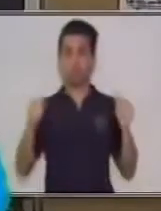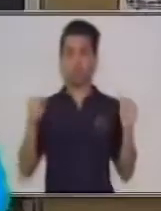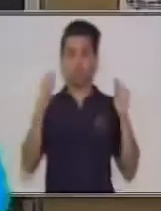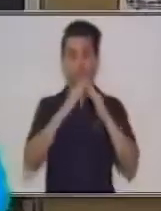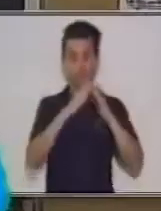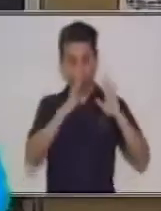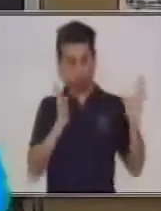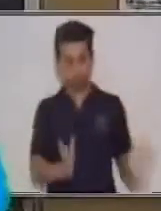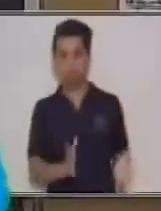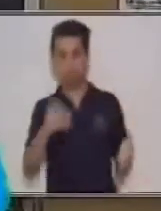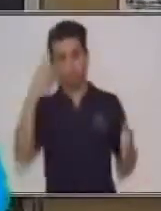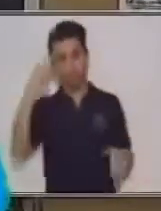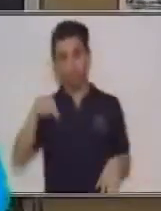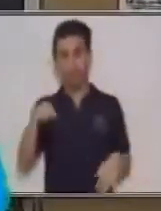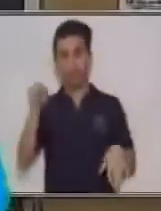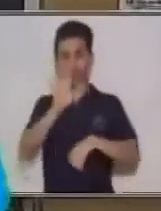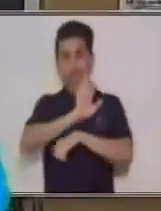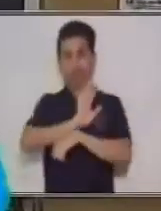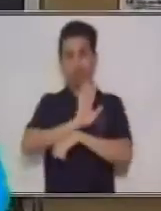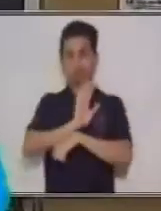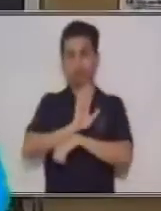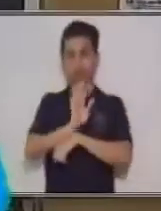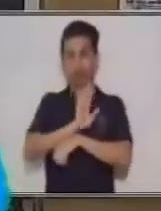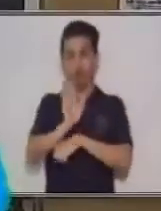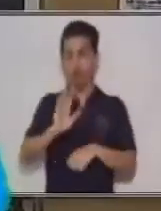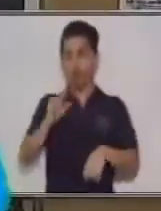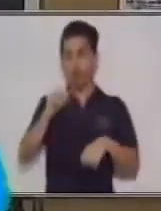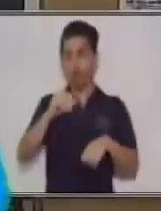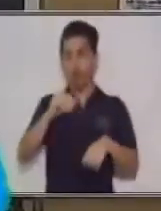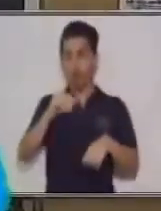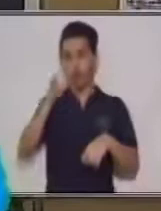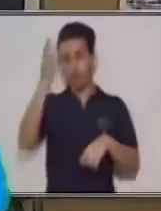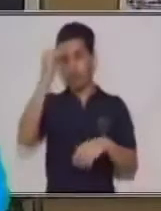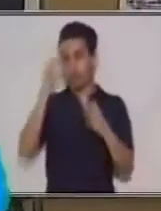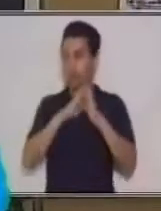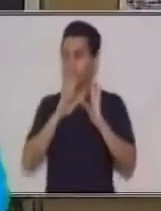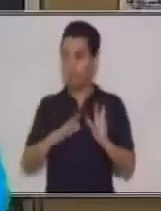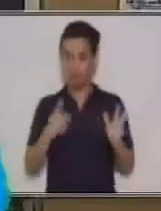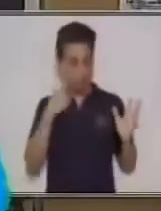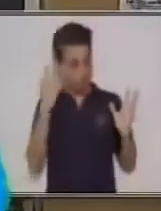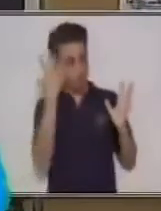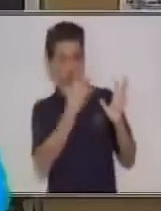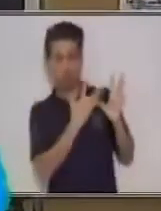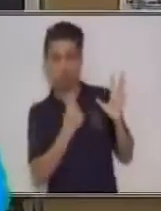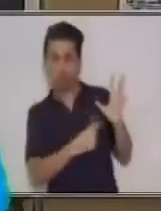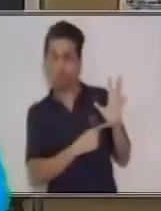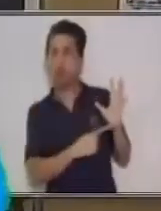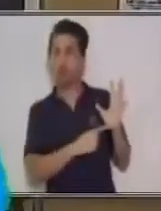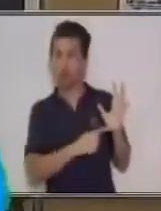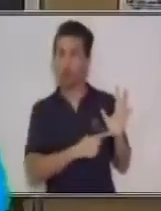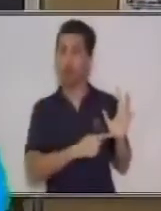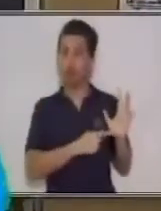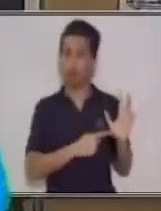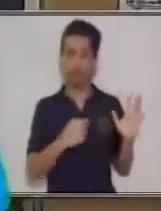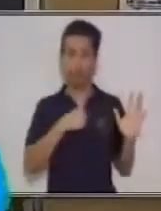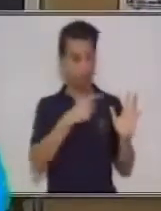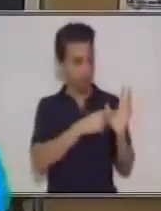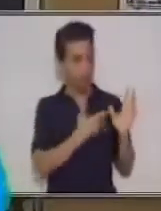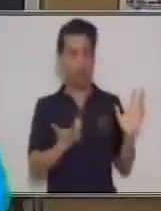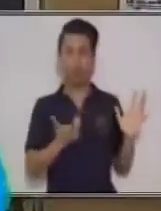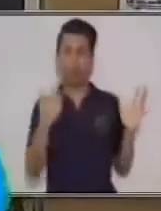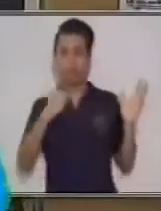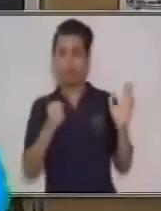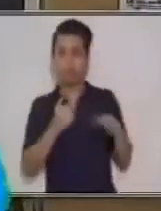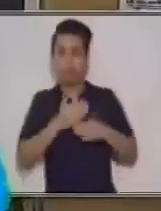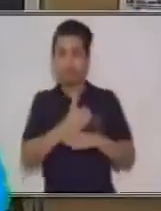en Casa. Miren esto, esto es una maqueta maravillosa porque vean, yo empleé tiempo. Yo lo hice